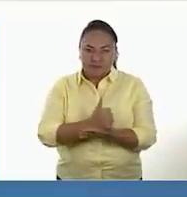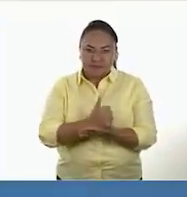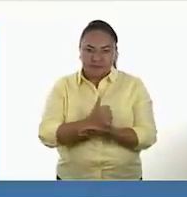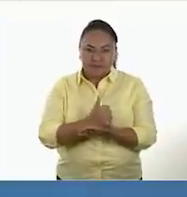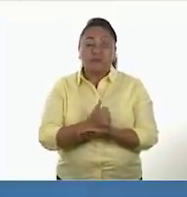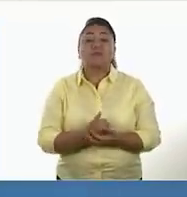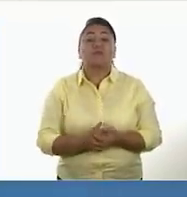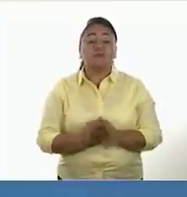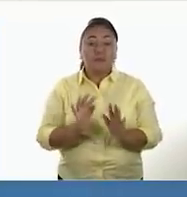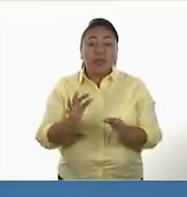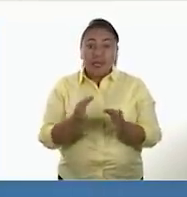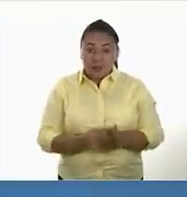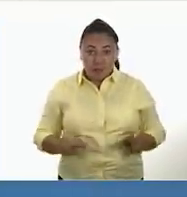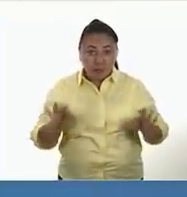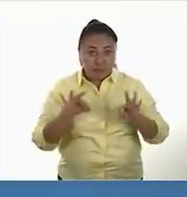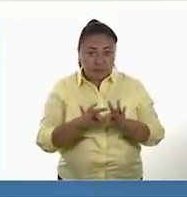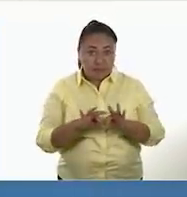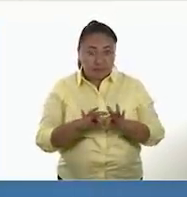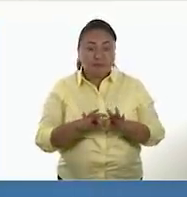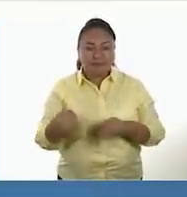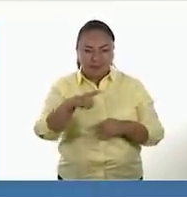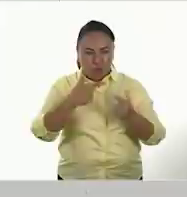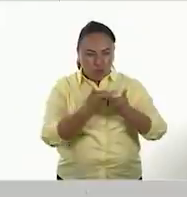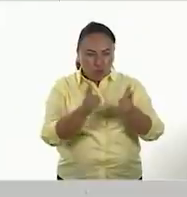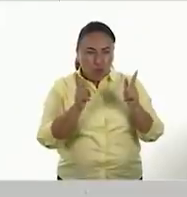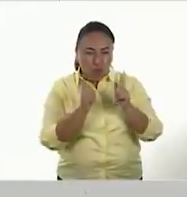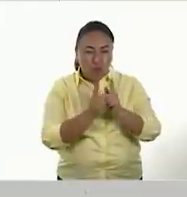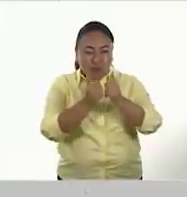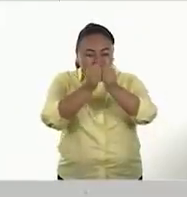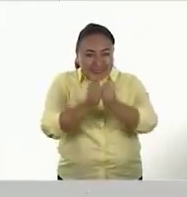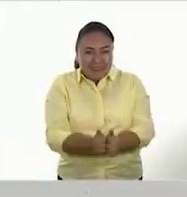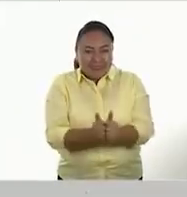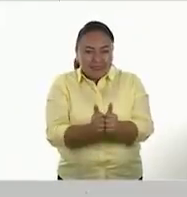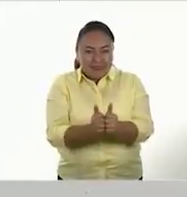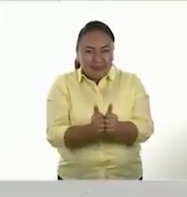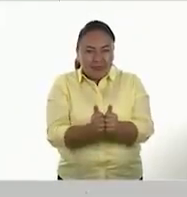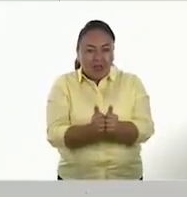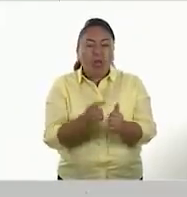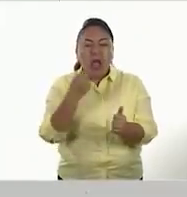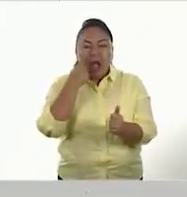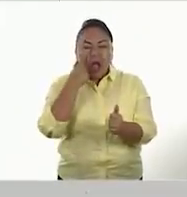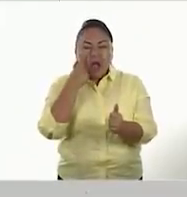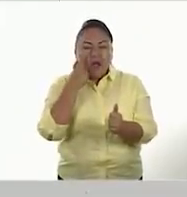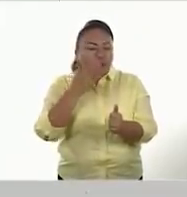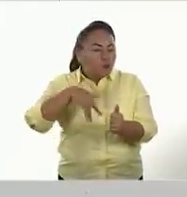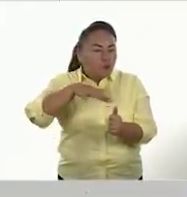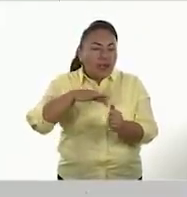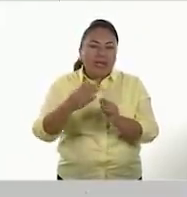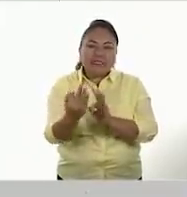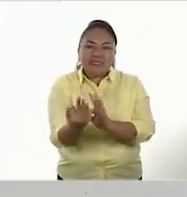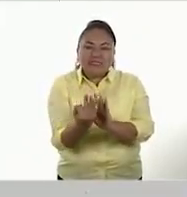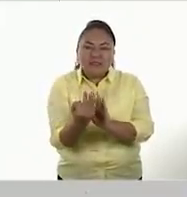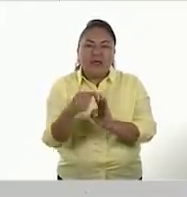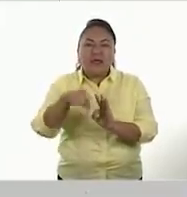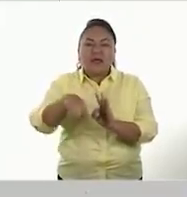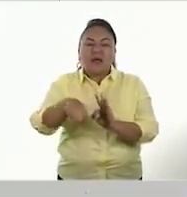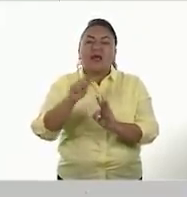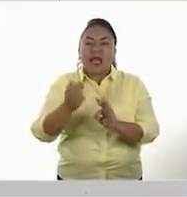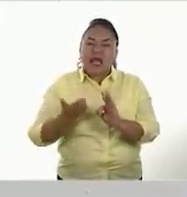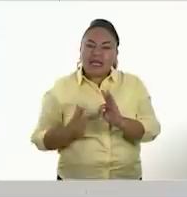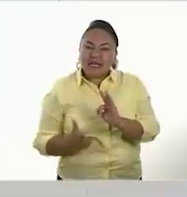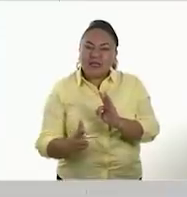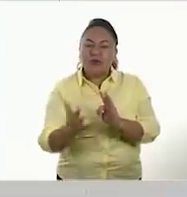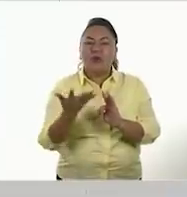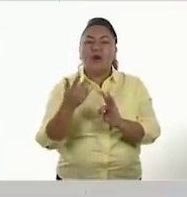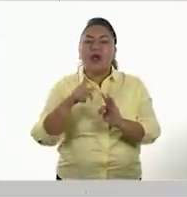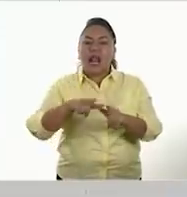cosa muy importante, que los grupos sedentarios casi siempre se ubicaban cerca de ríos y lagos. Ok. Para